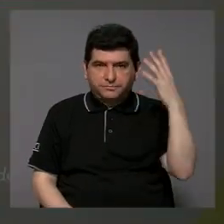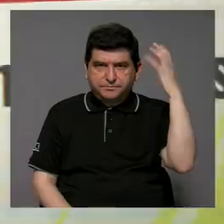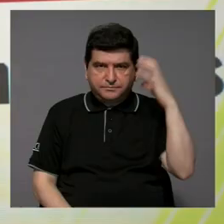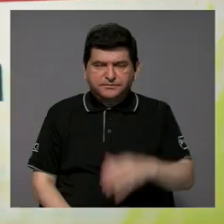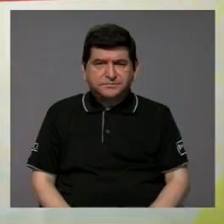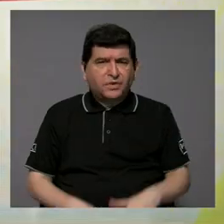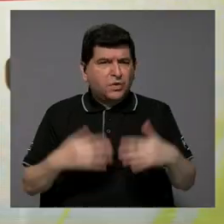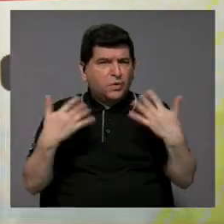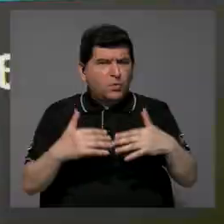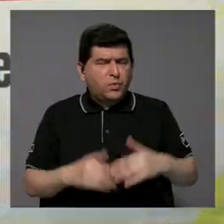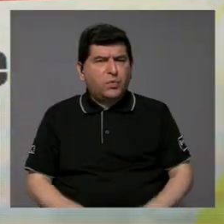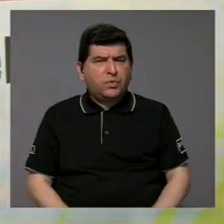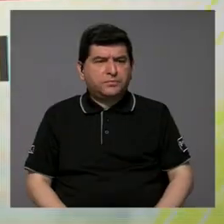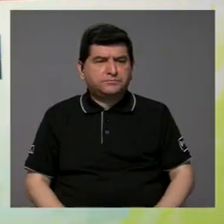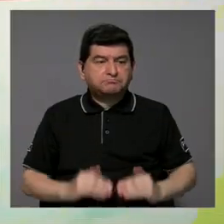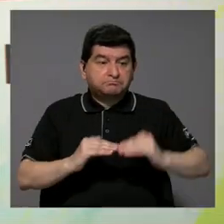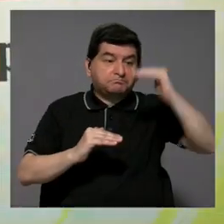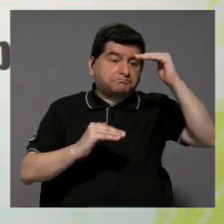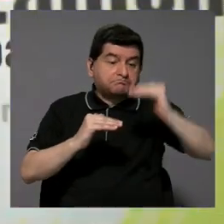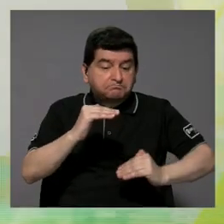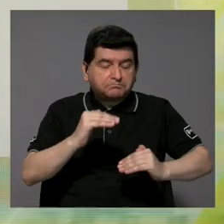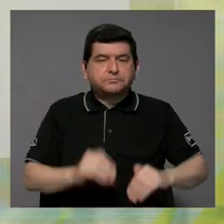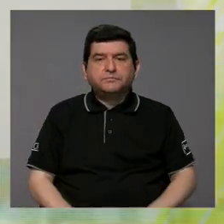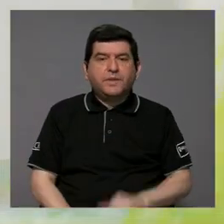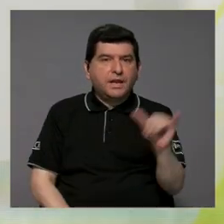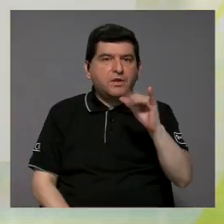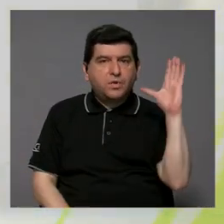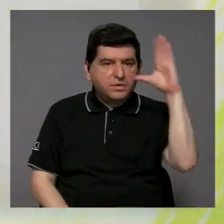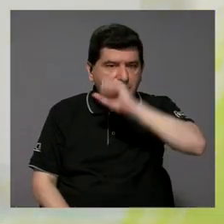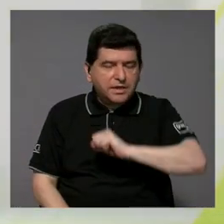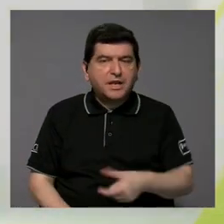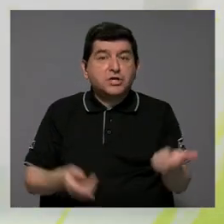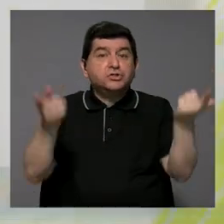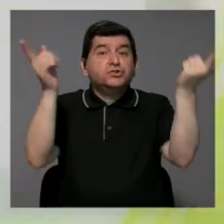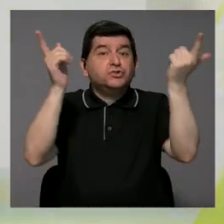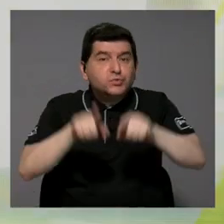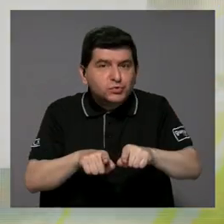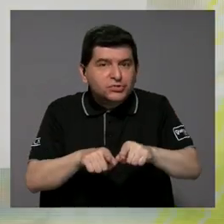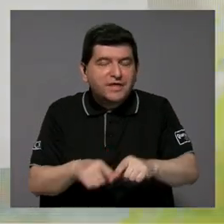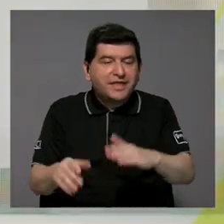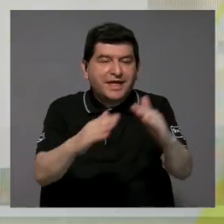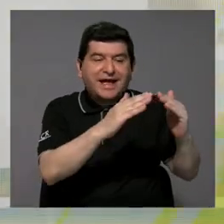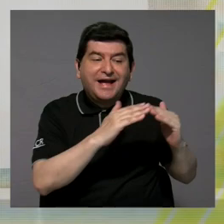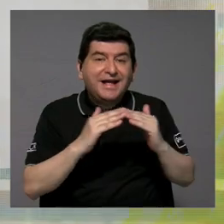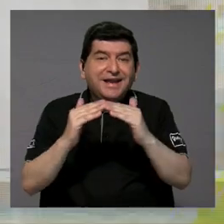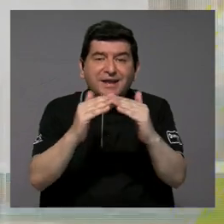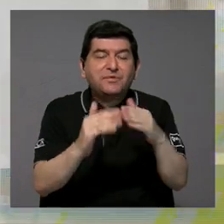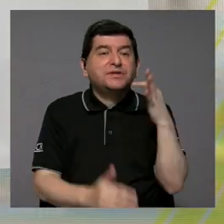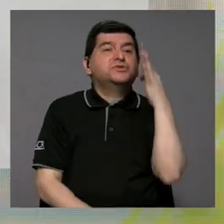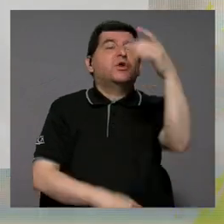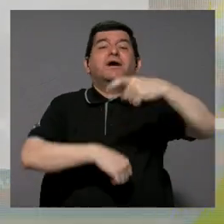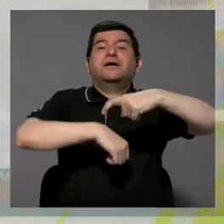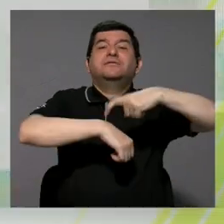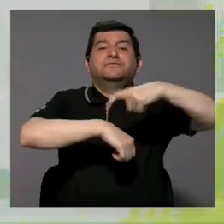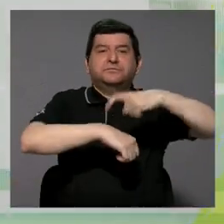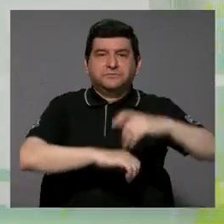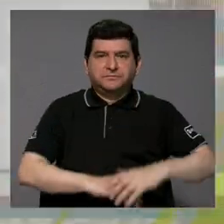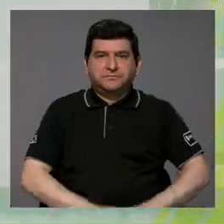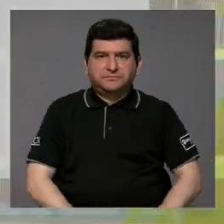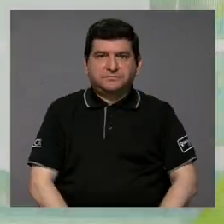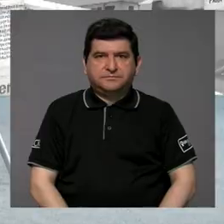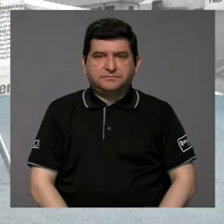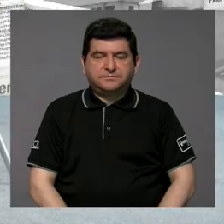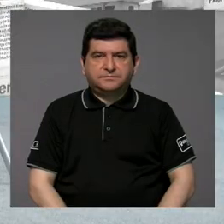son muy tóxicos o menos tóxicos, sino que también vemos qué nos puede pasar en poblaciones en futuro. Entonces,